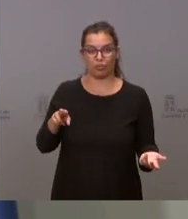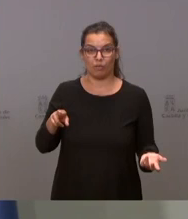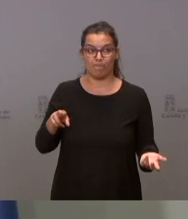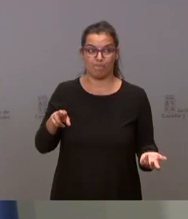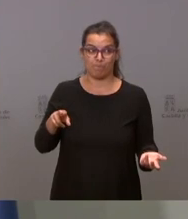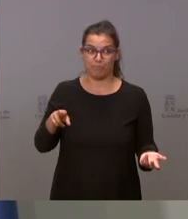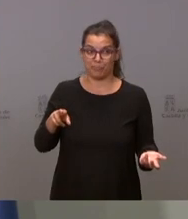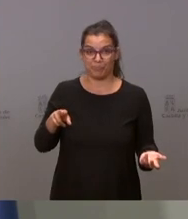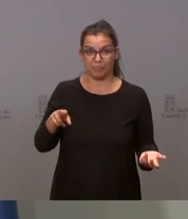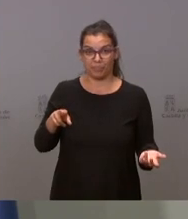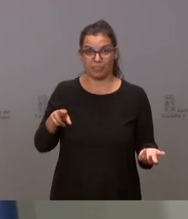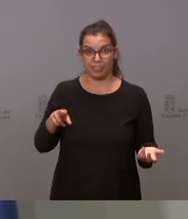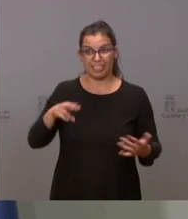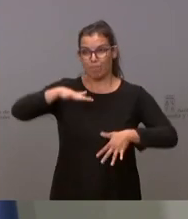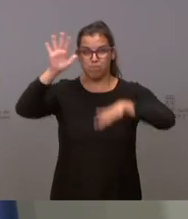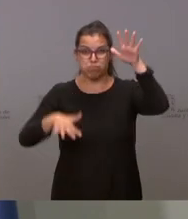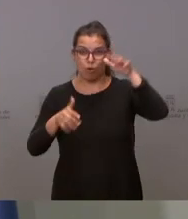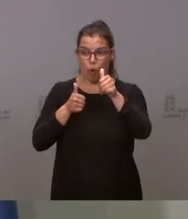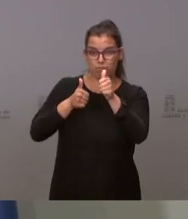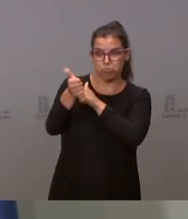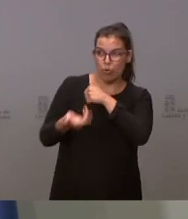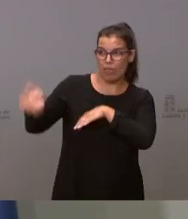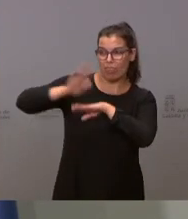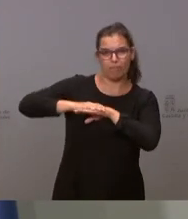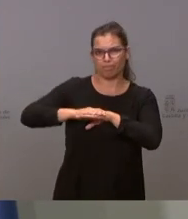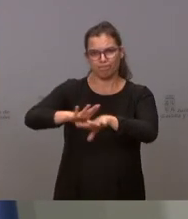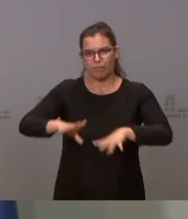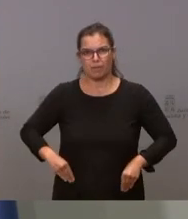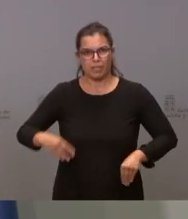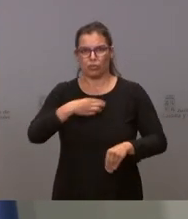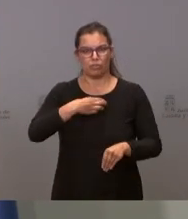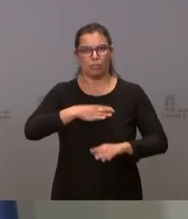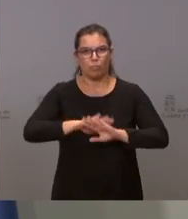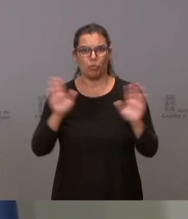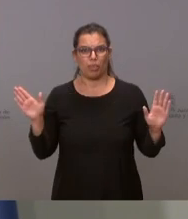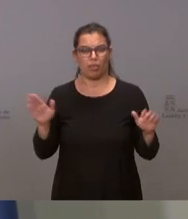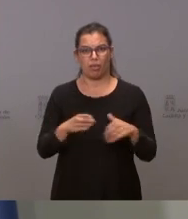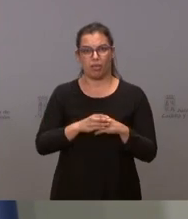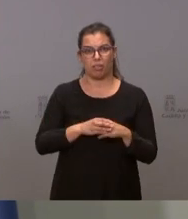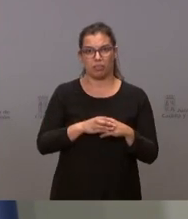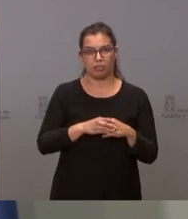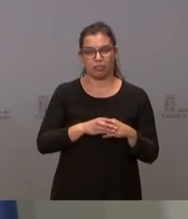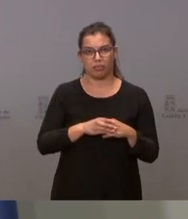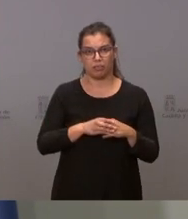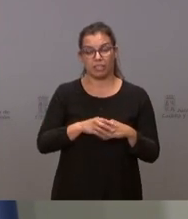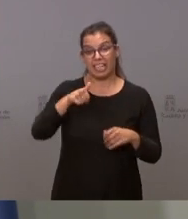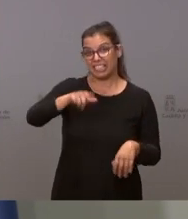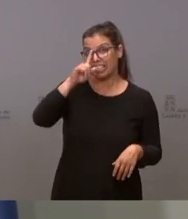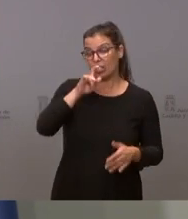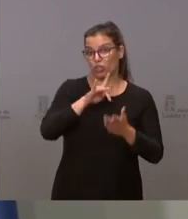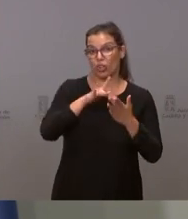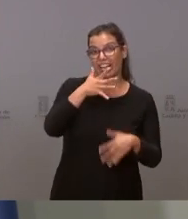no es admisible la desigualdad. Yo en este año se celebra el 500